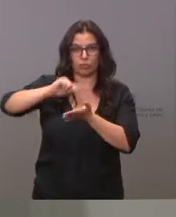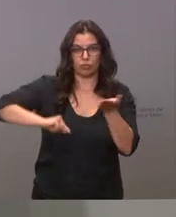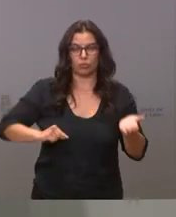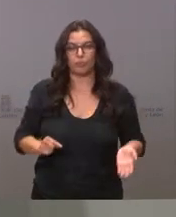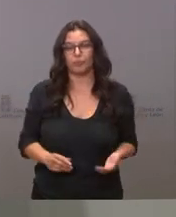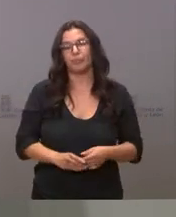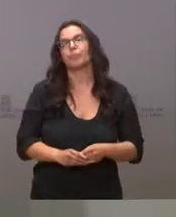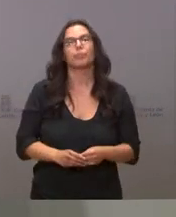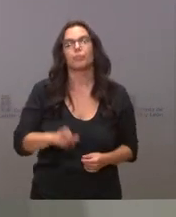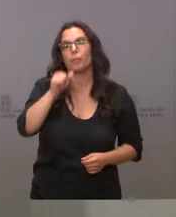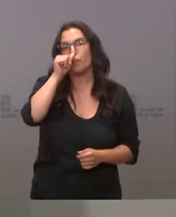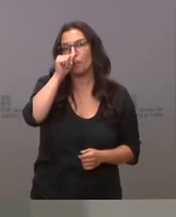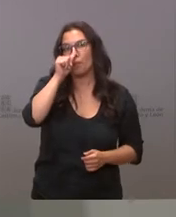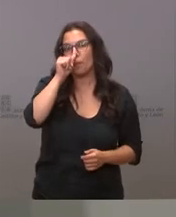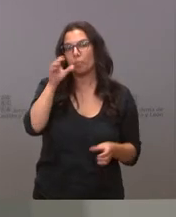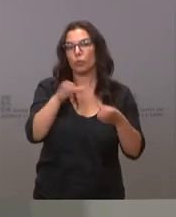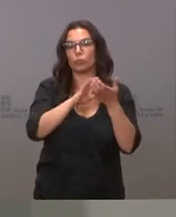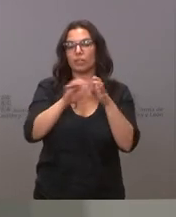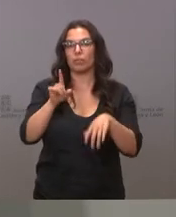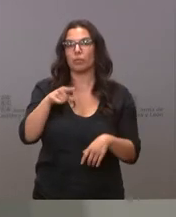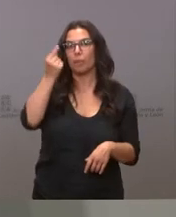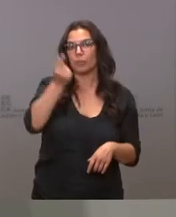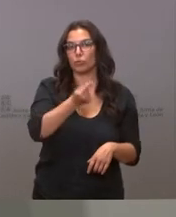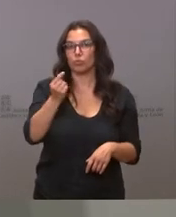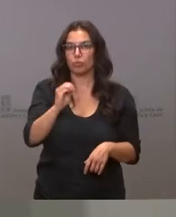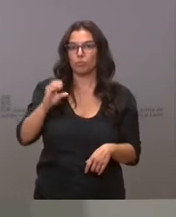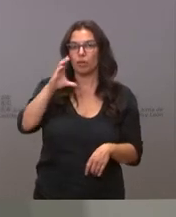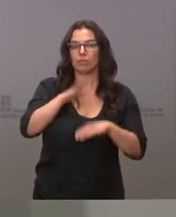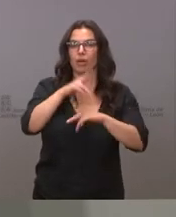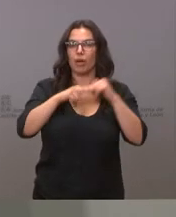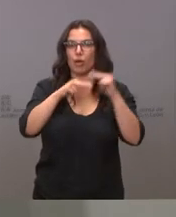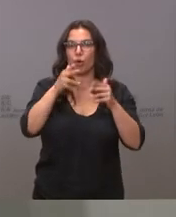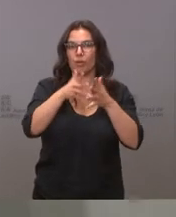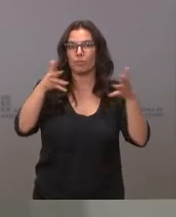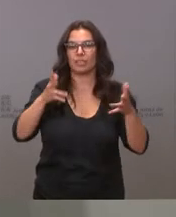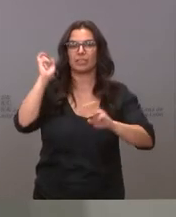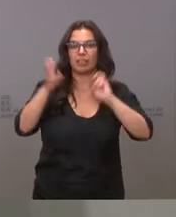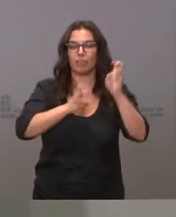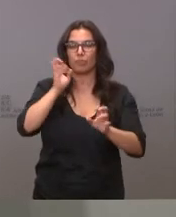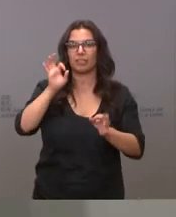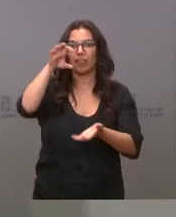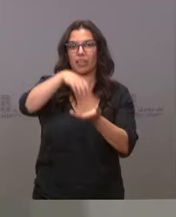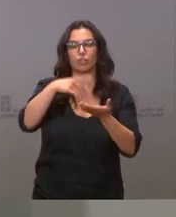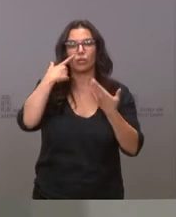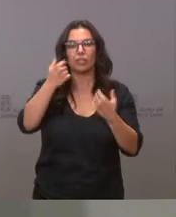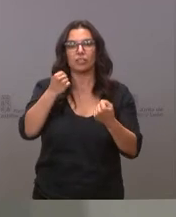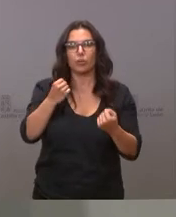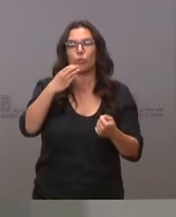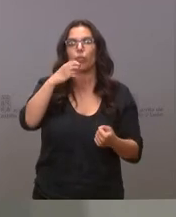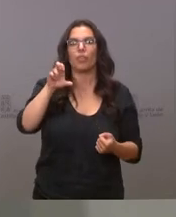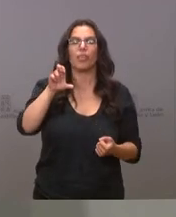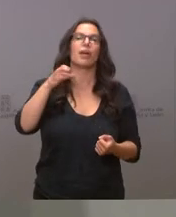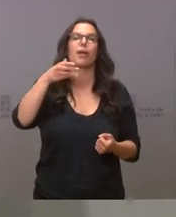Junta amplía el presupuesto para las obras de ampliación y reforma del Centro de Salud de Cebreros